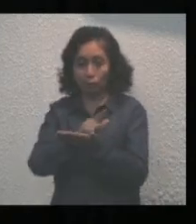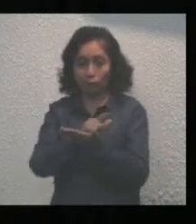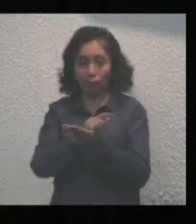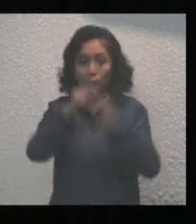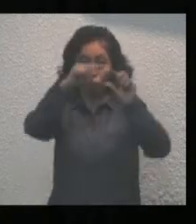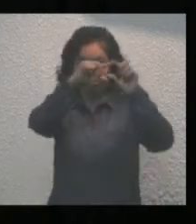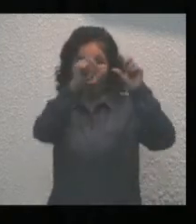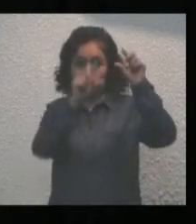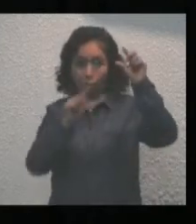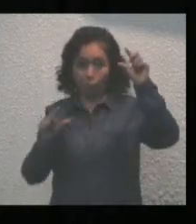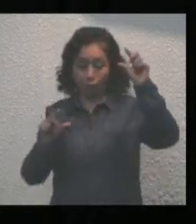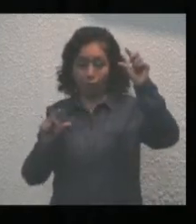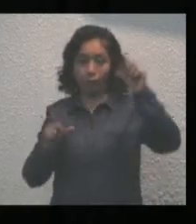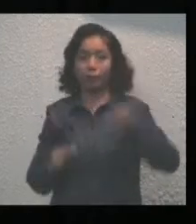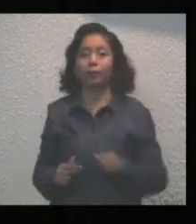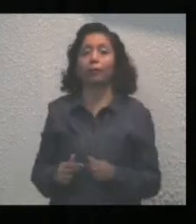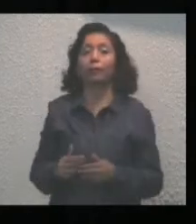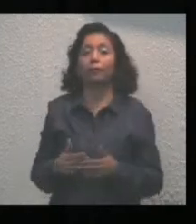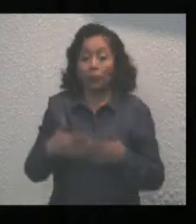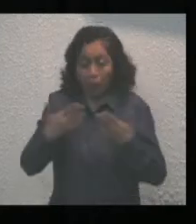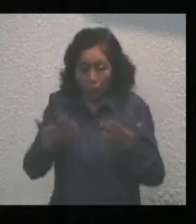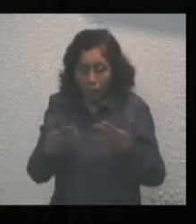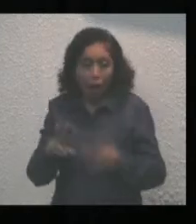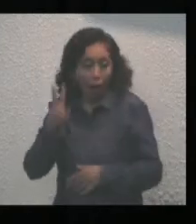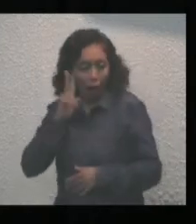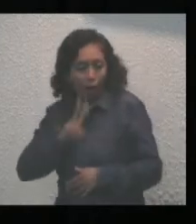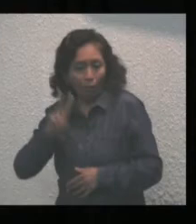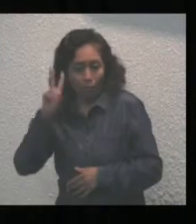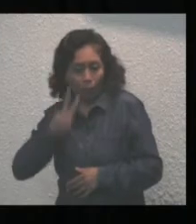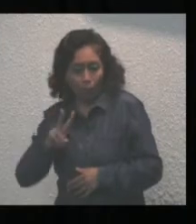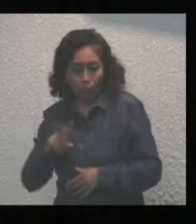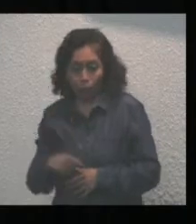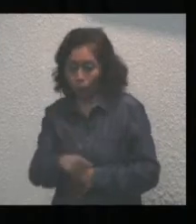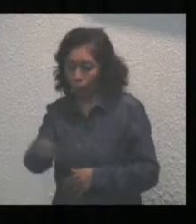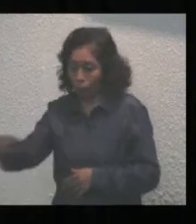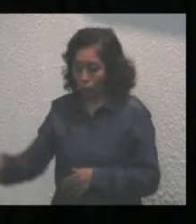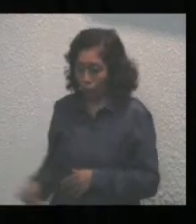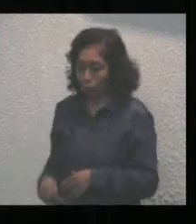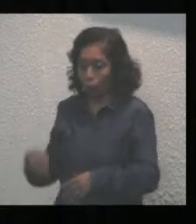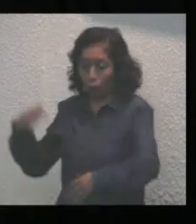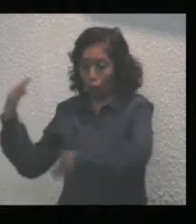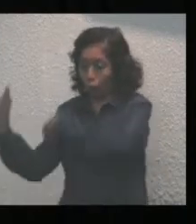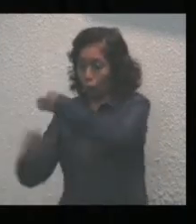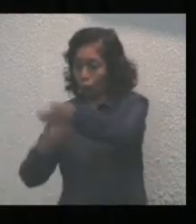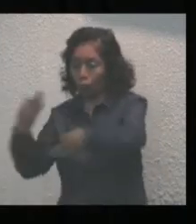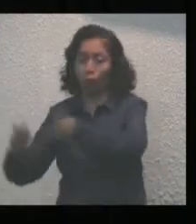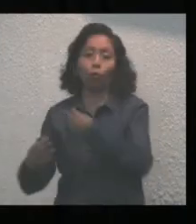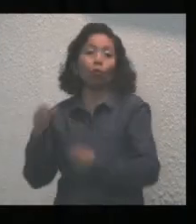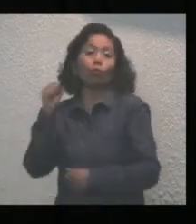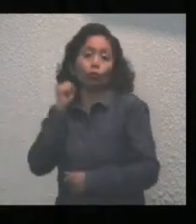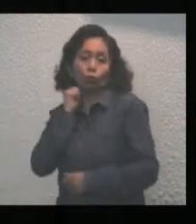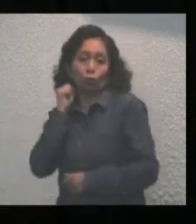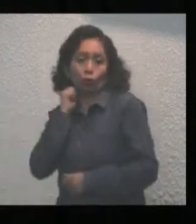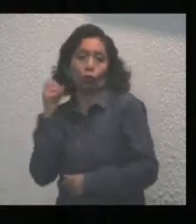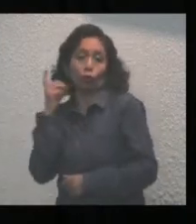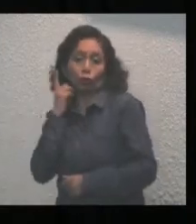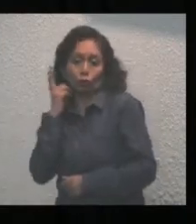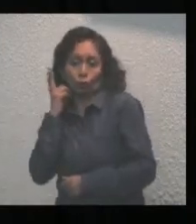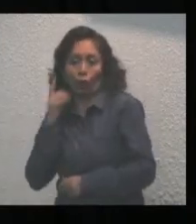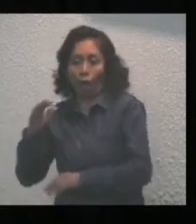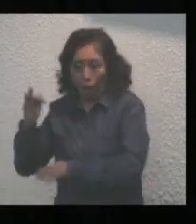la República y previa a la aprobación por la mayoría de las honorables legislaturas de los Estados,